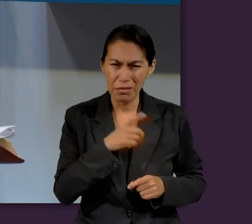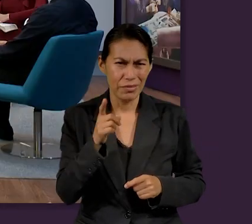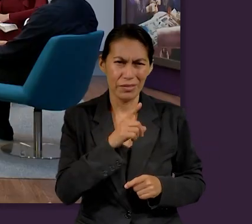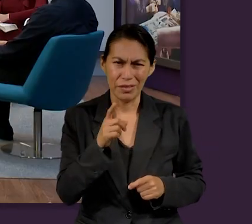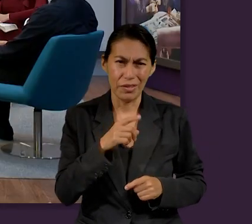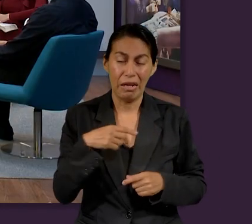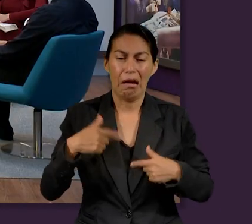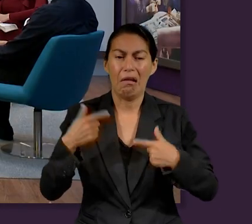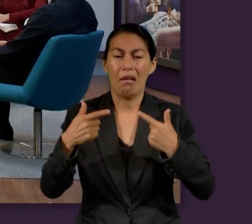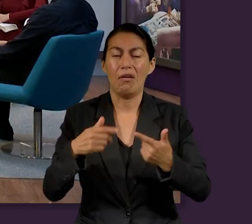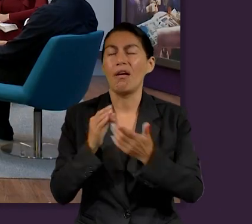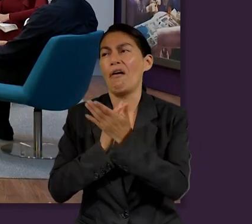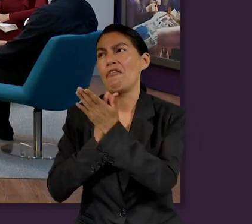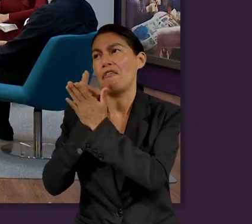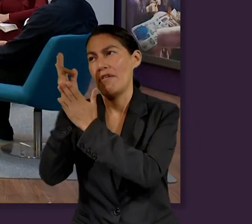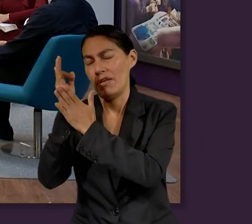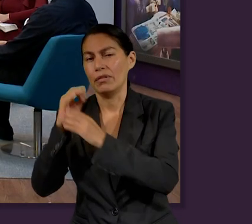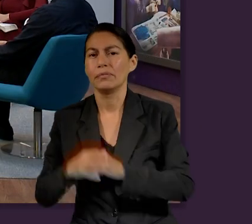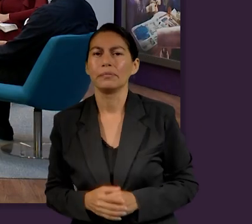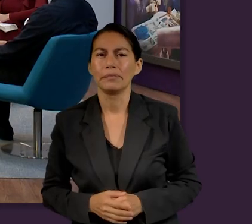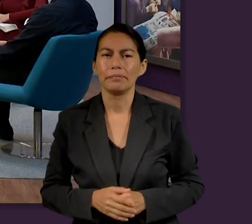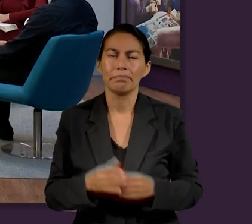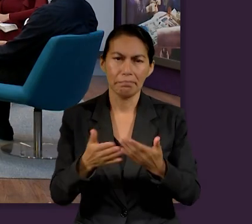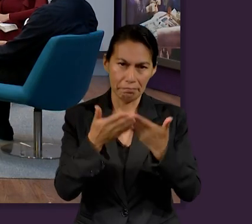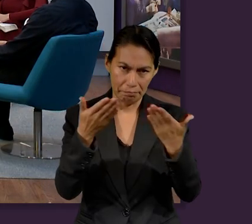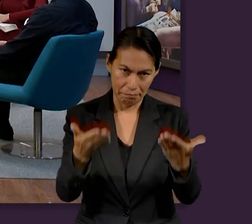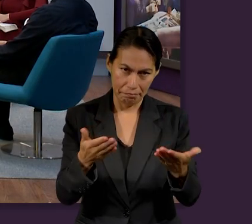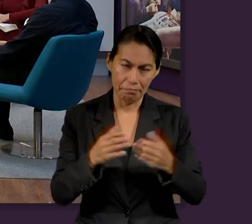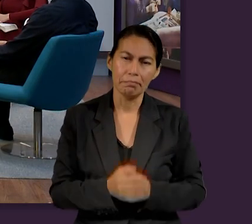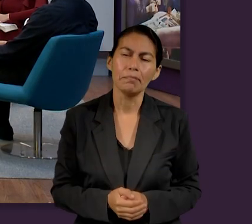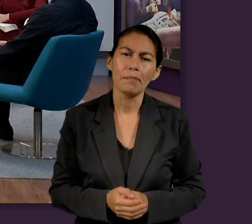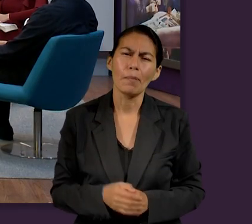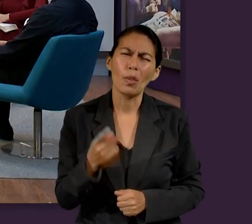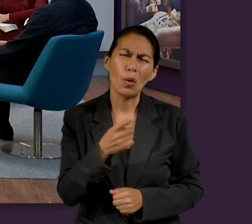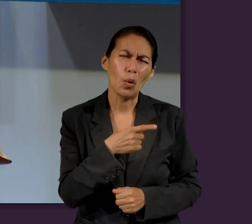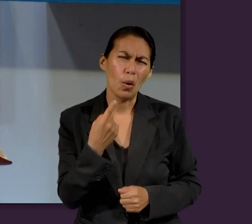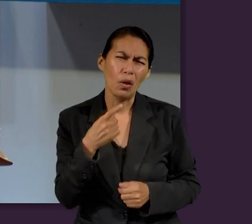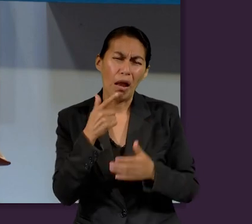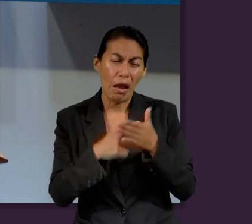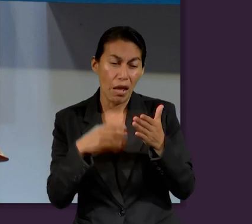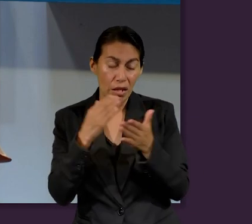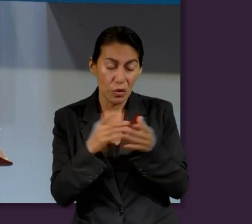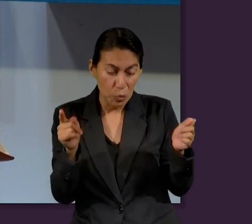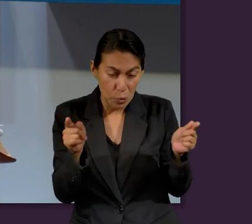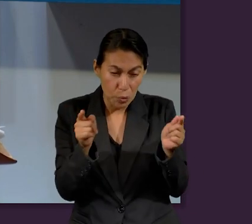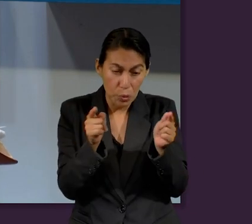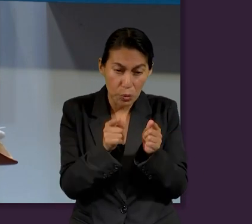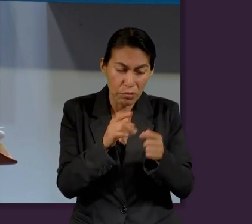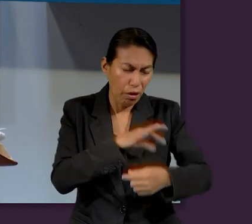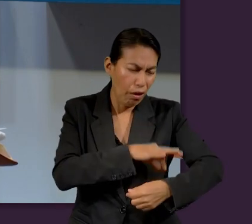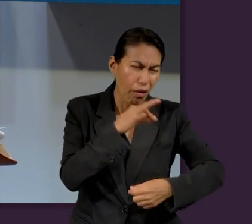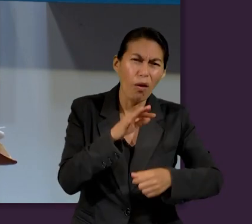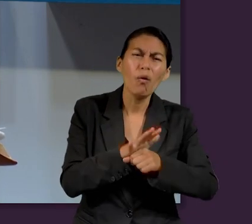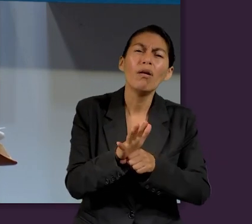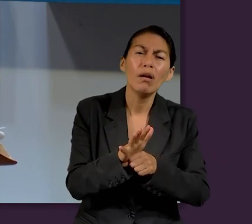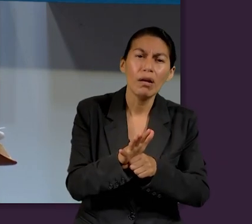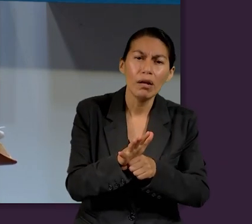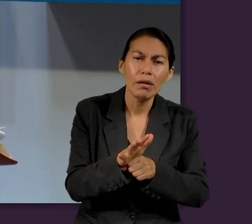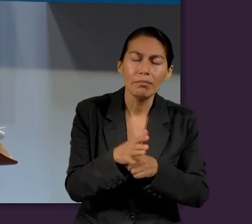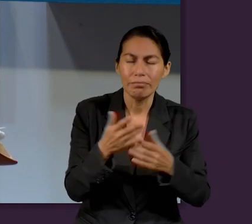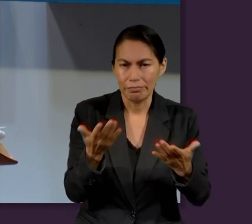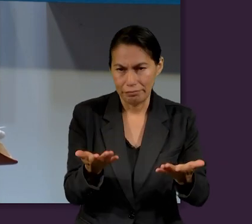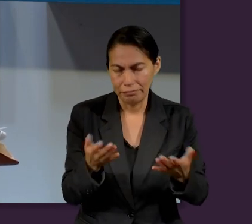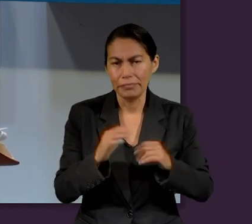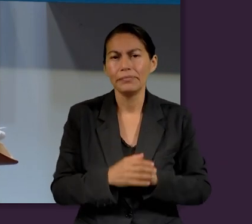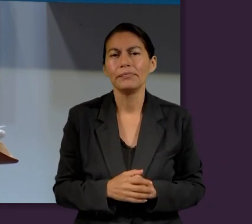fidelidad al Señor. Ahora, si quisiéramos resumir la lección que